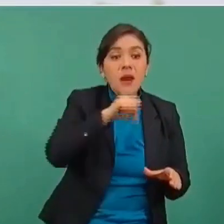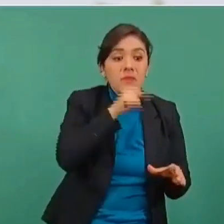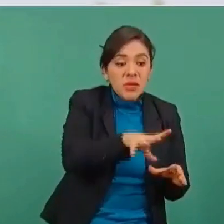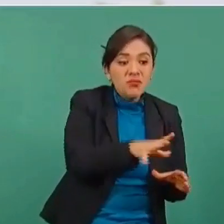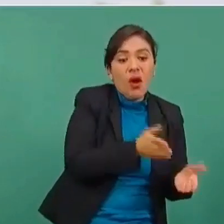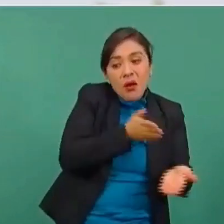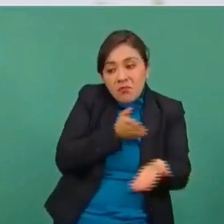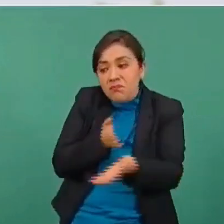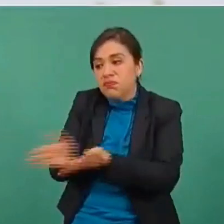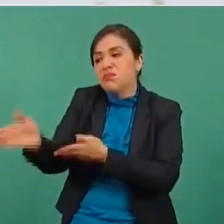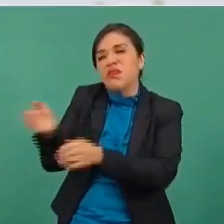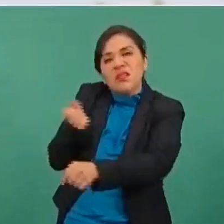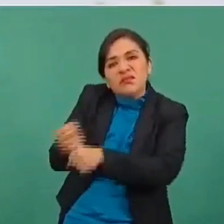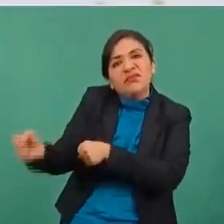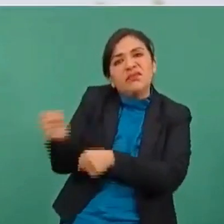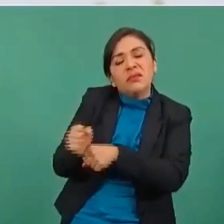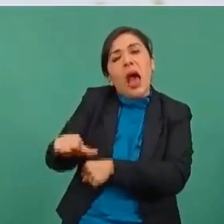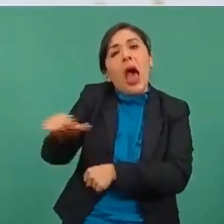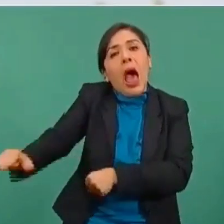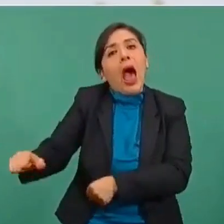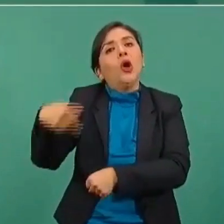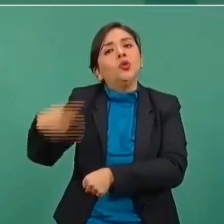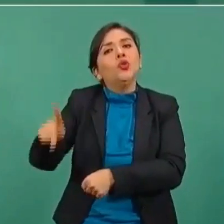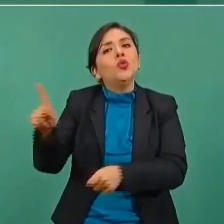a sus hermanos indígenas.